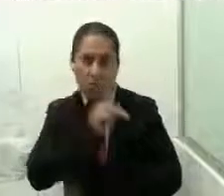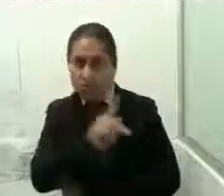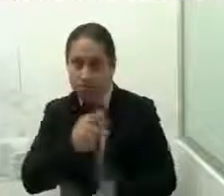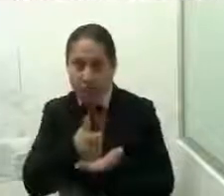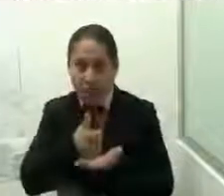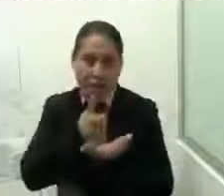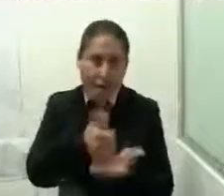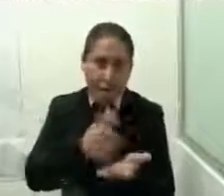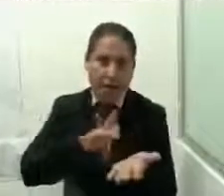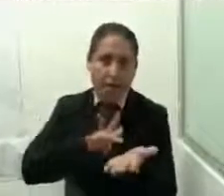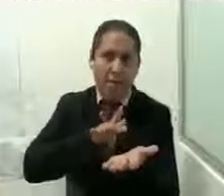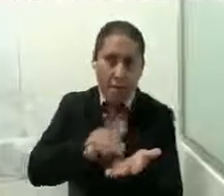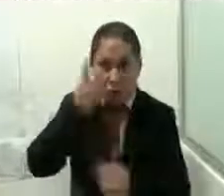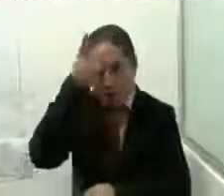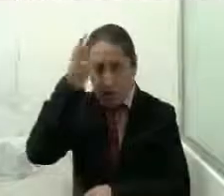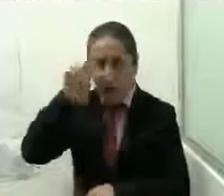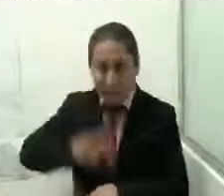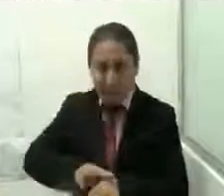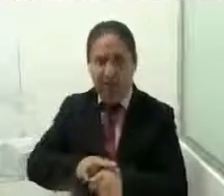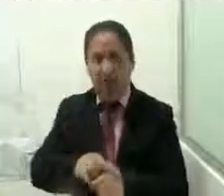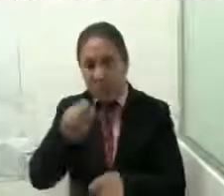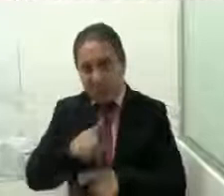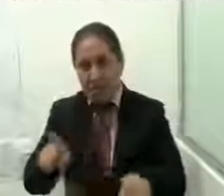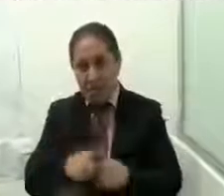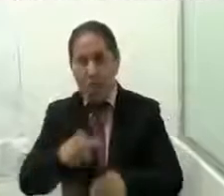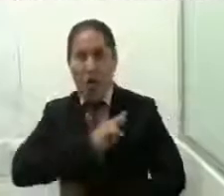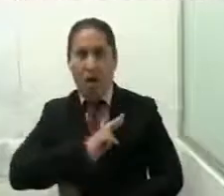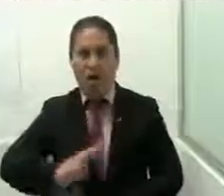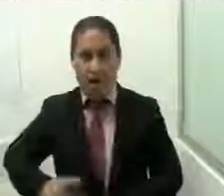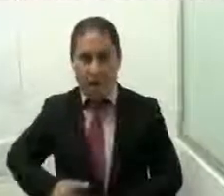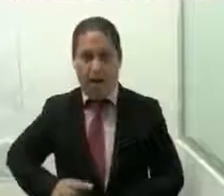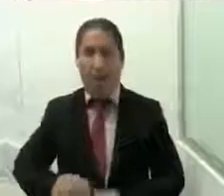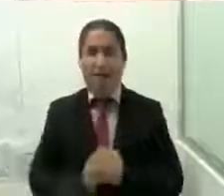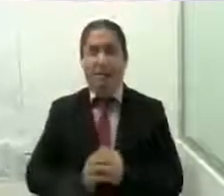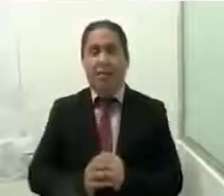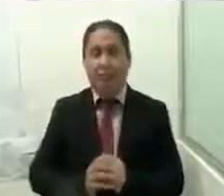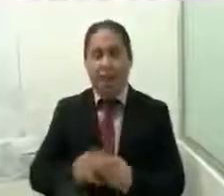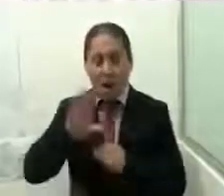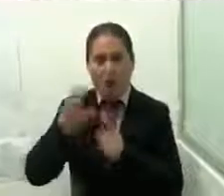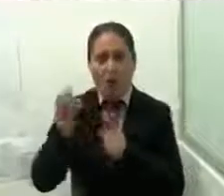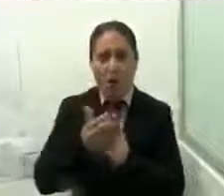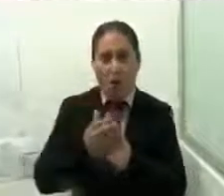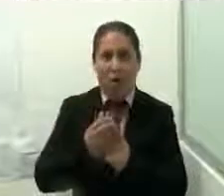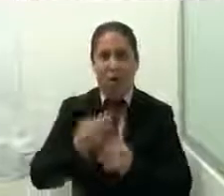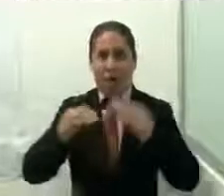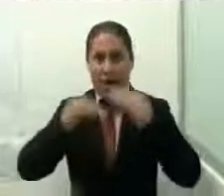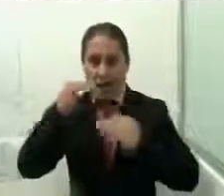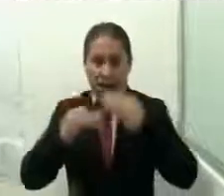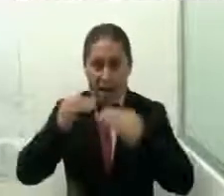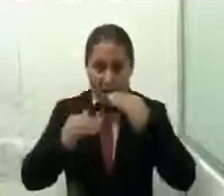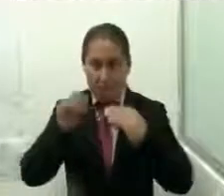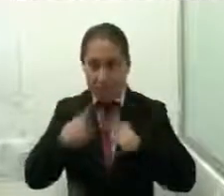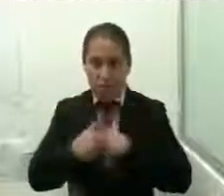directoras que están en car... las regidoras de la Comisión de Equidad de Género ellas nos ayudan a canalizarnos casos de